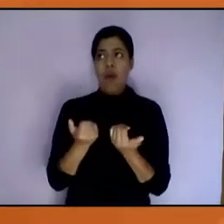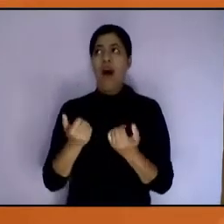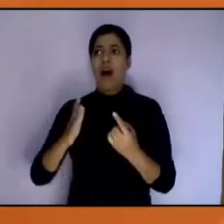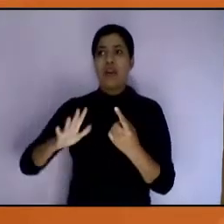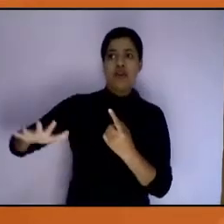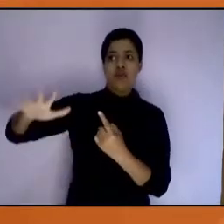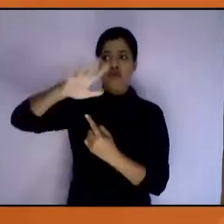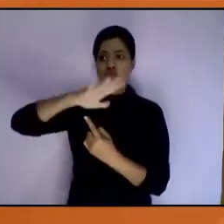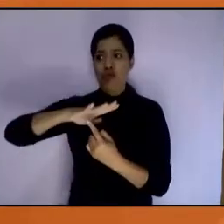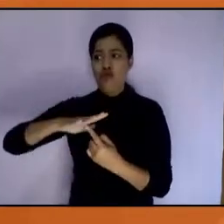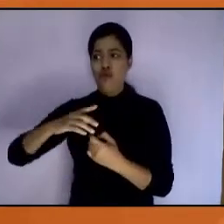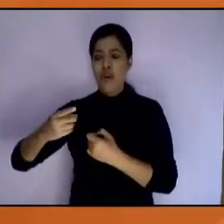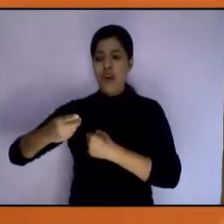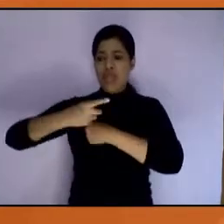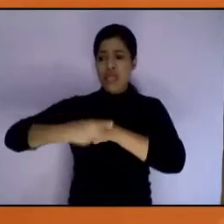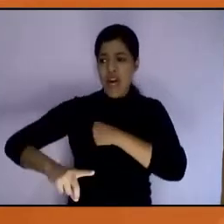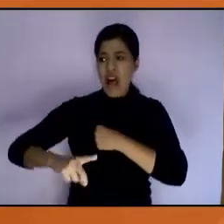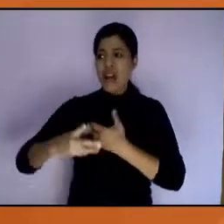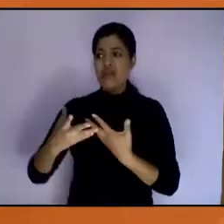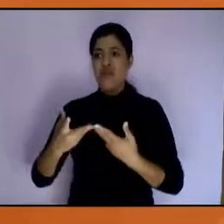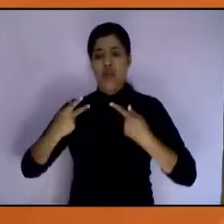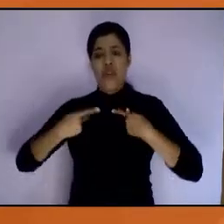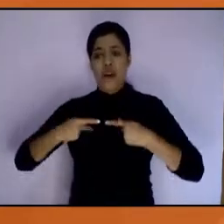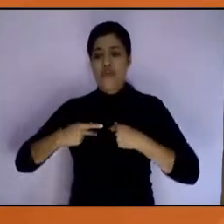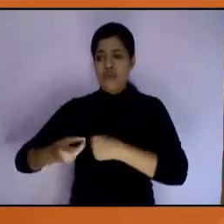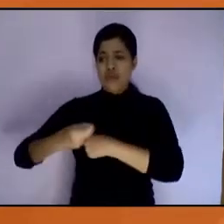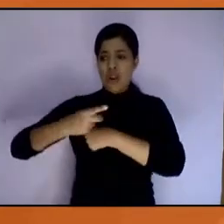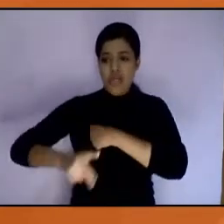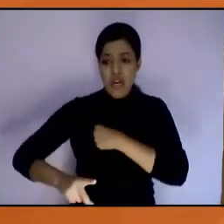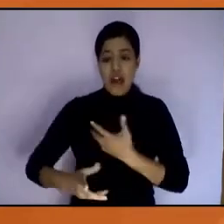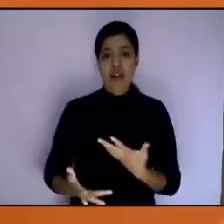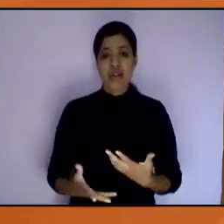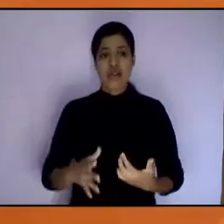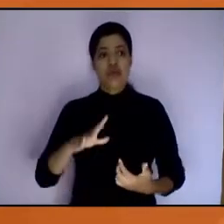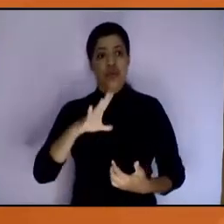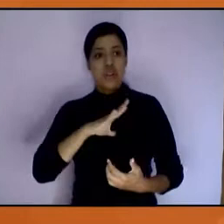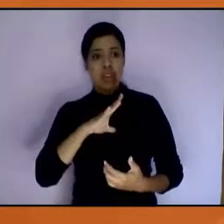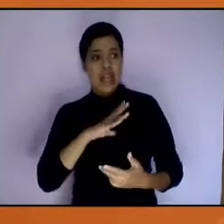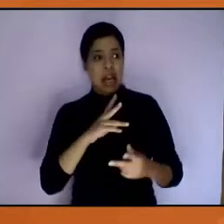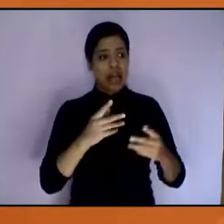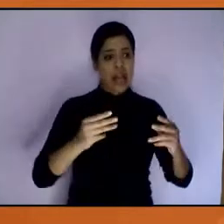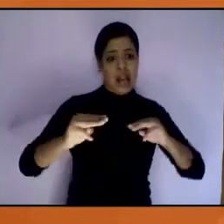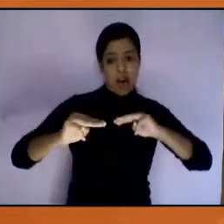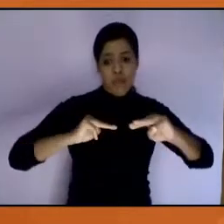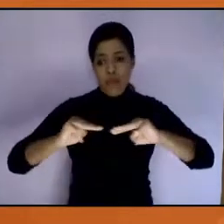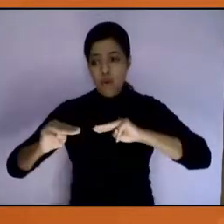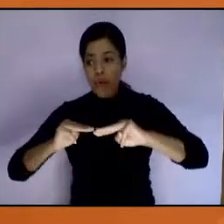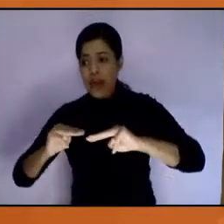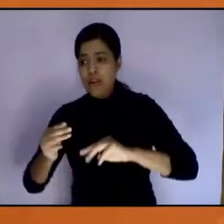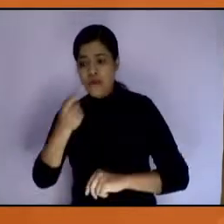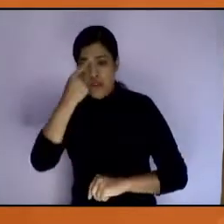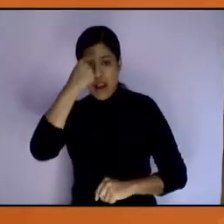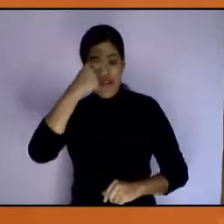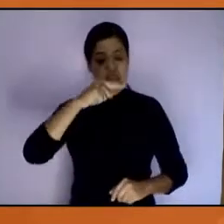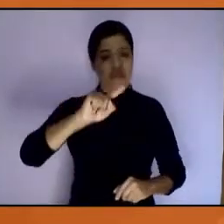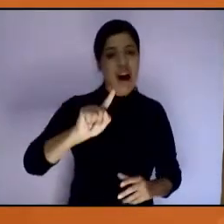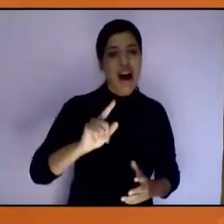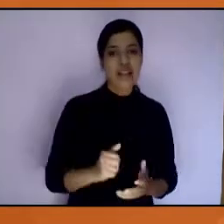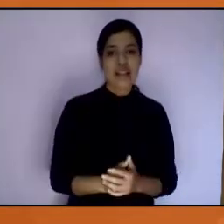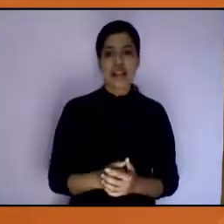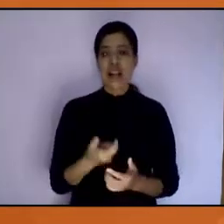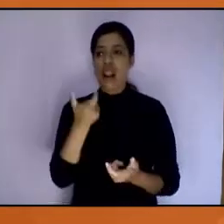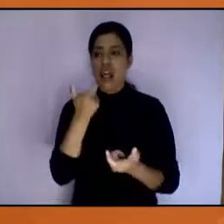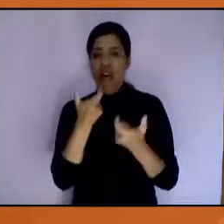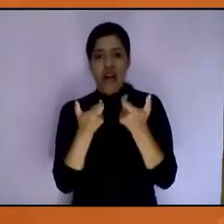personas que lo habitan, ¿no? Donde la posibilidad de movernos es sencilla, no es cara,